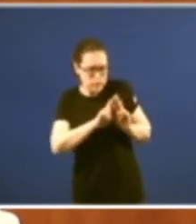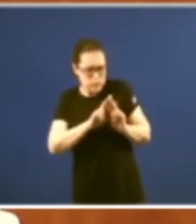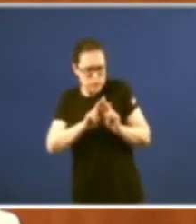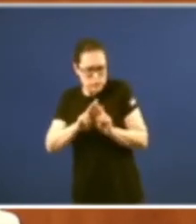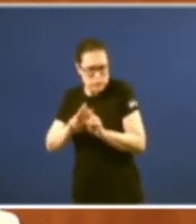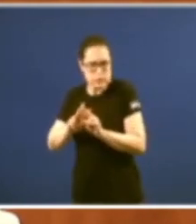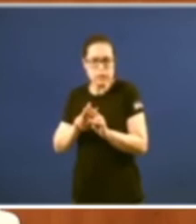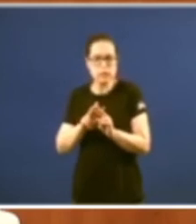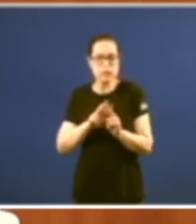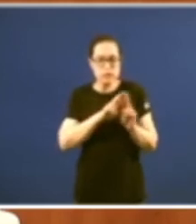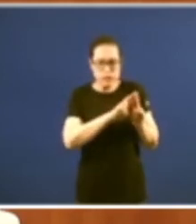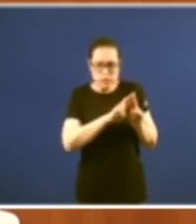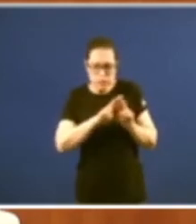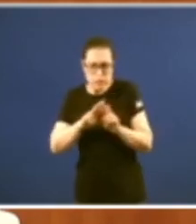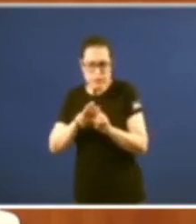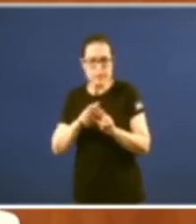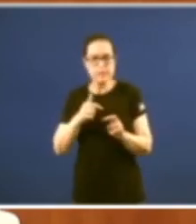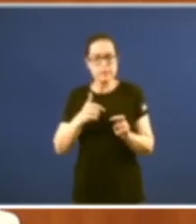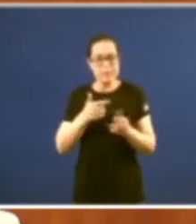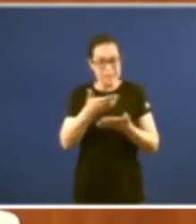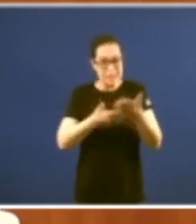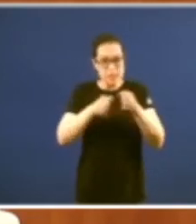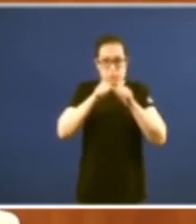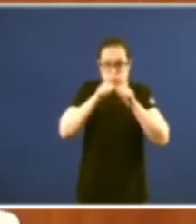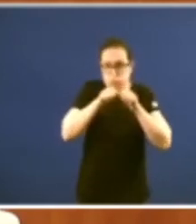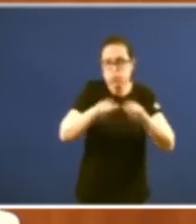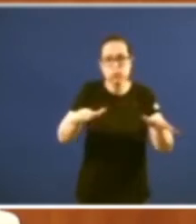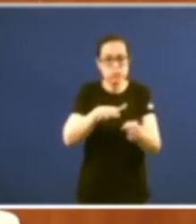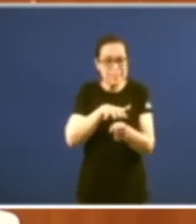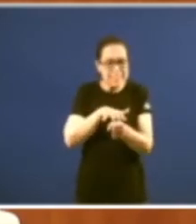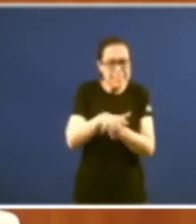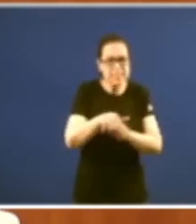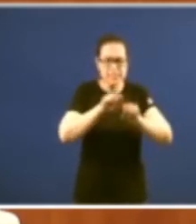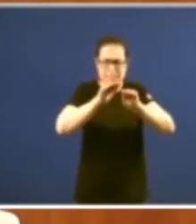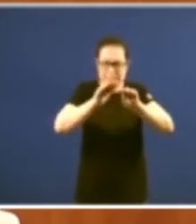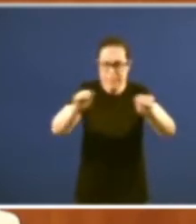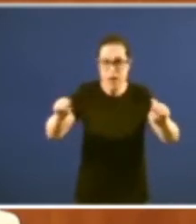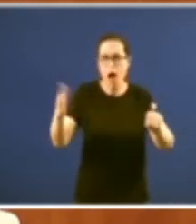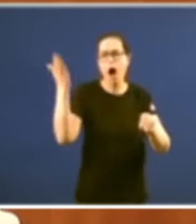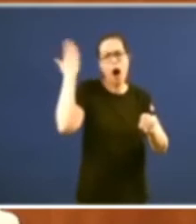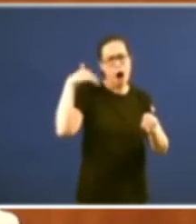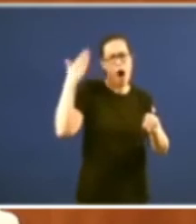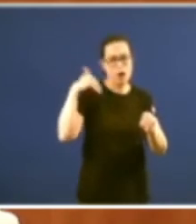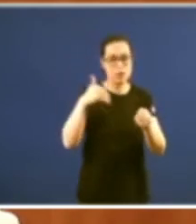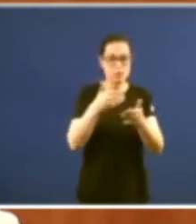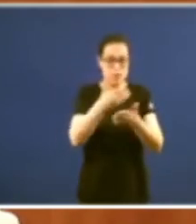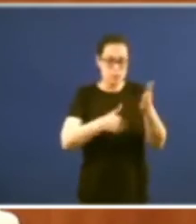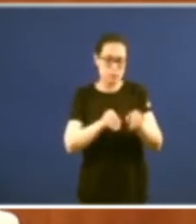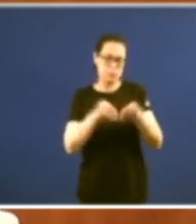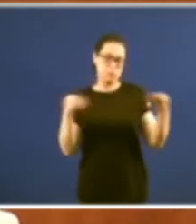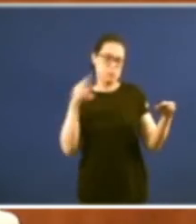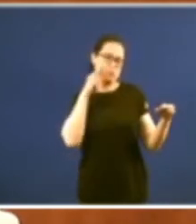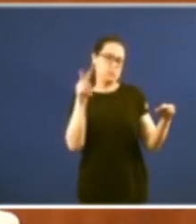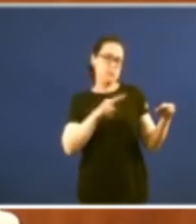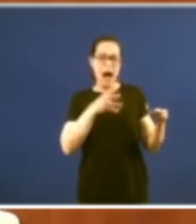de implicar a cidadanía que si naquela época lia os xornais moito máis do que se len